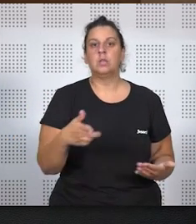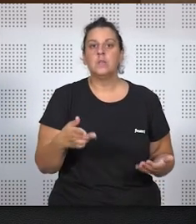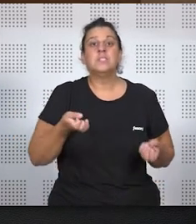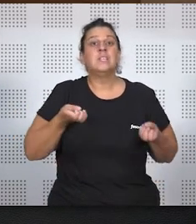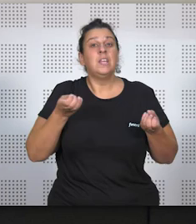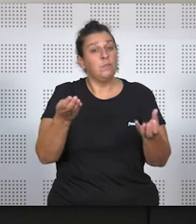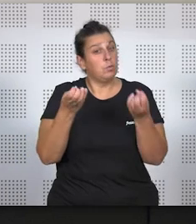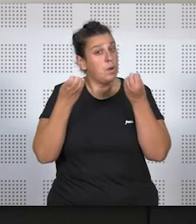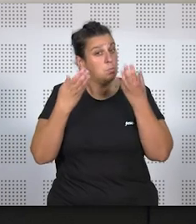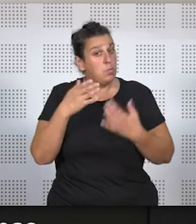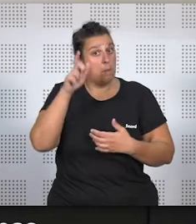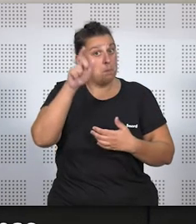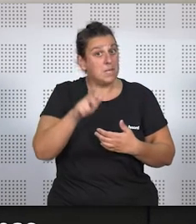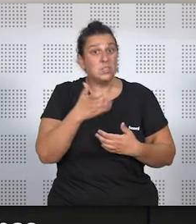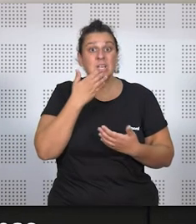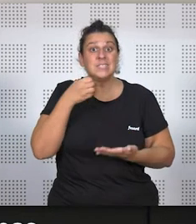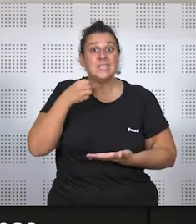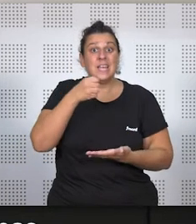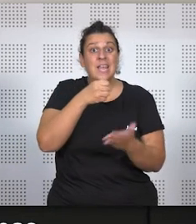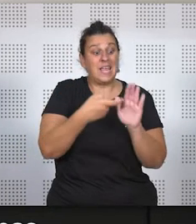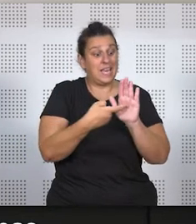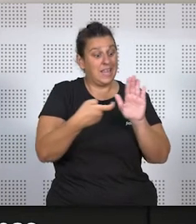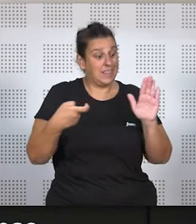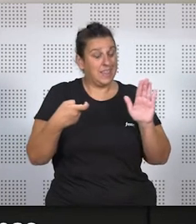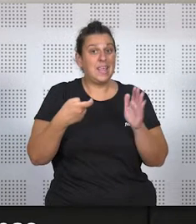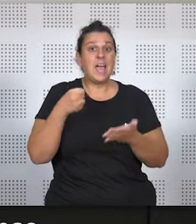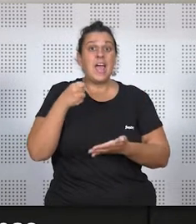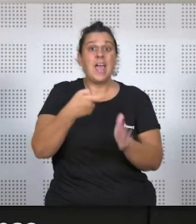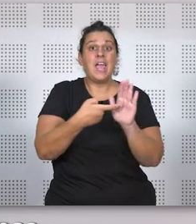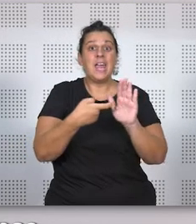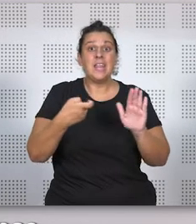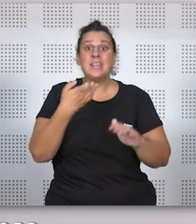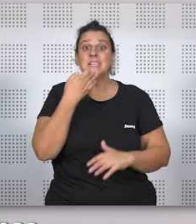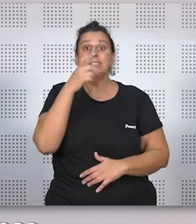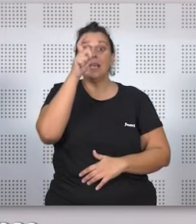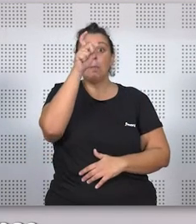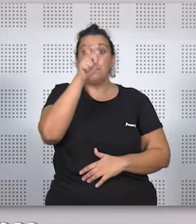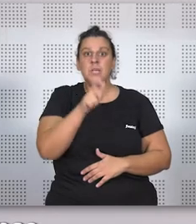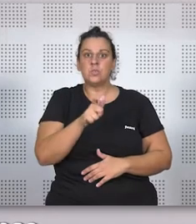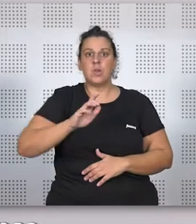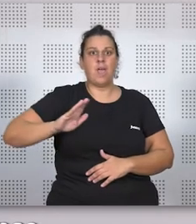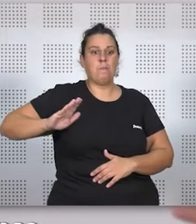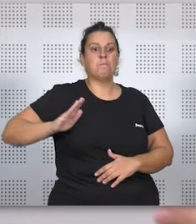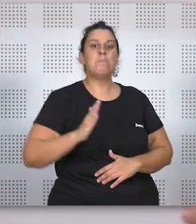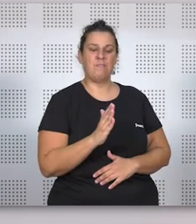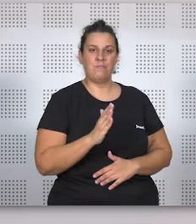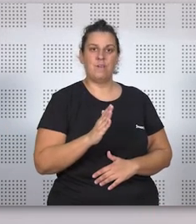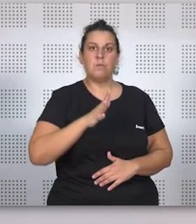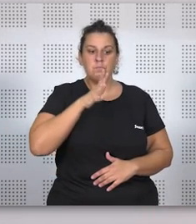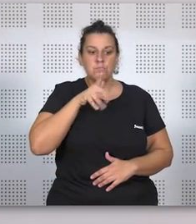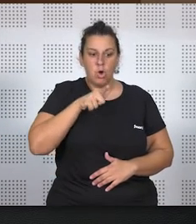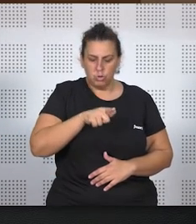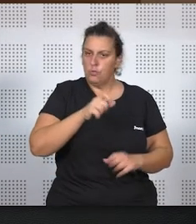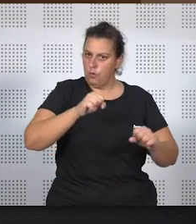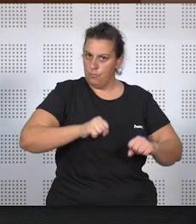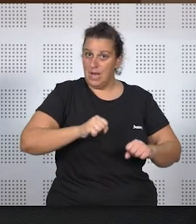a la persona que pretenda desheredar que la desheredación se refiere únicamente a las personas que hayan incurrido en la causa que dé motivo a la misma, pero no